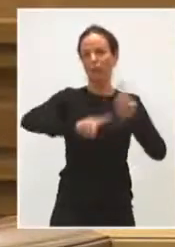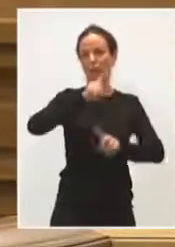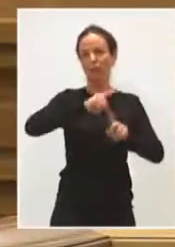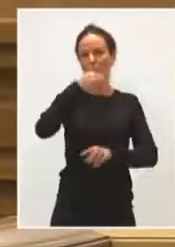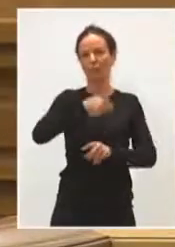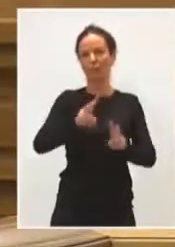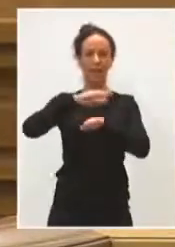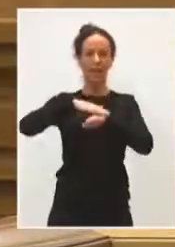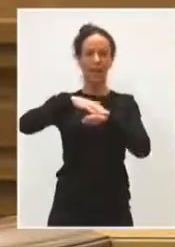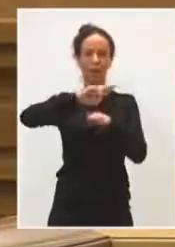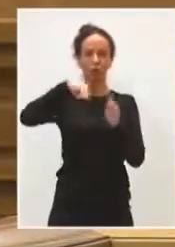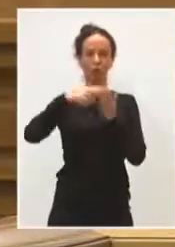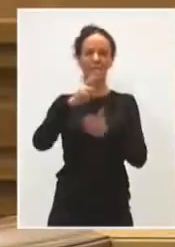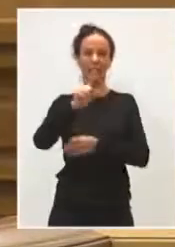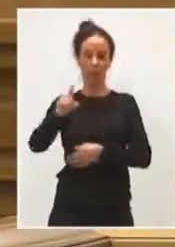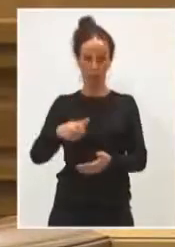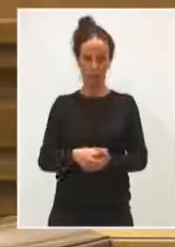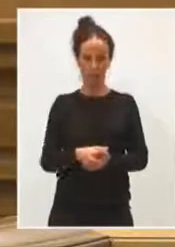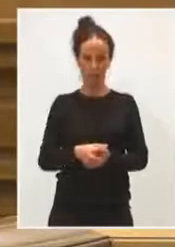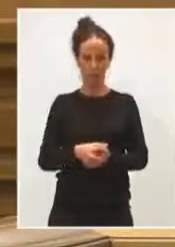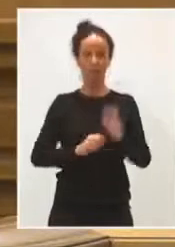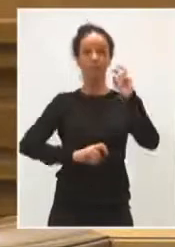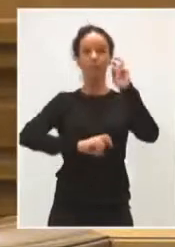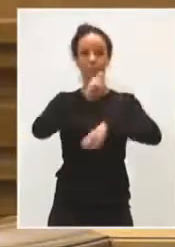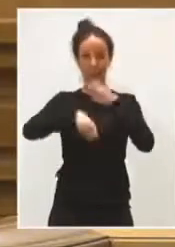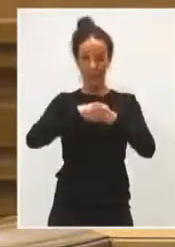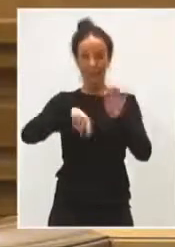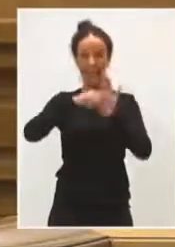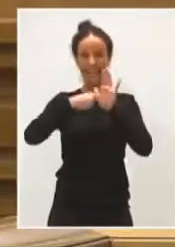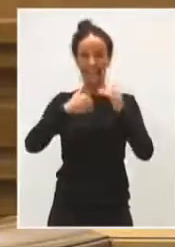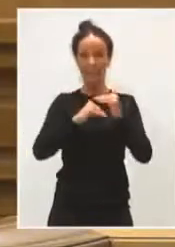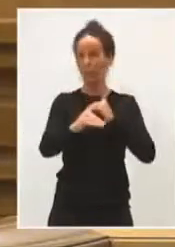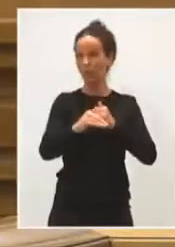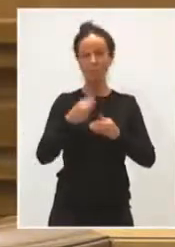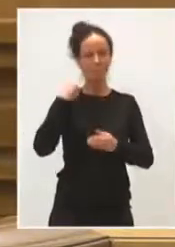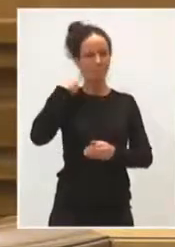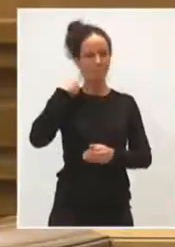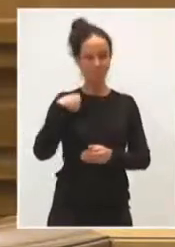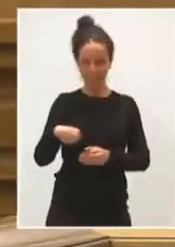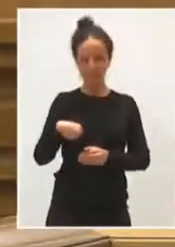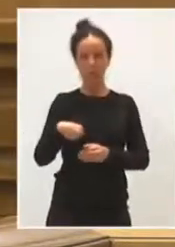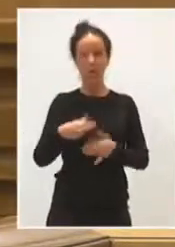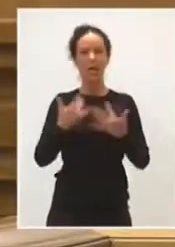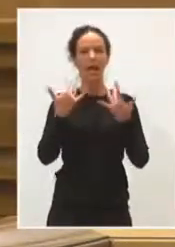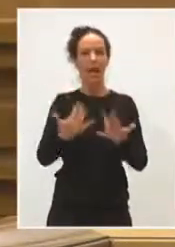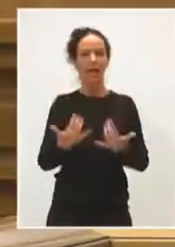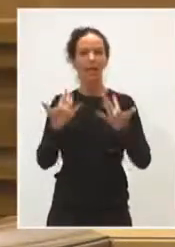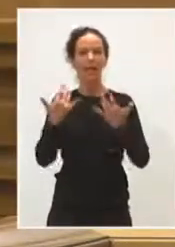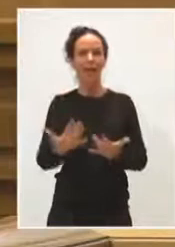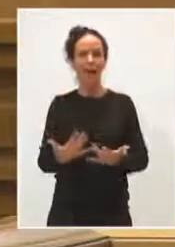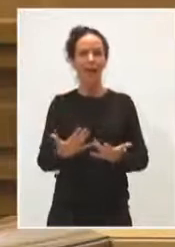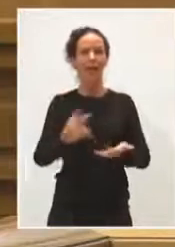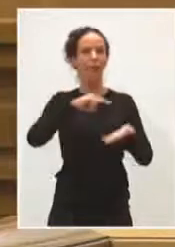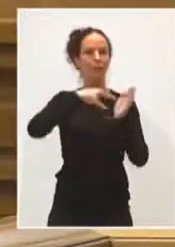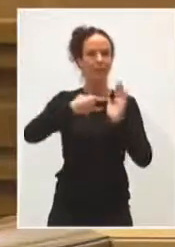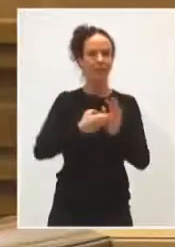muy celebrado. Vamos a modificar la ley del suelo en el 2021 con la misma disposición de agilizar y de planificar de la mano con los